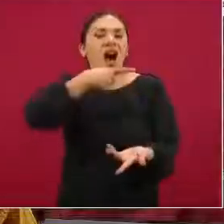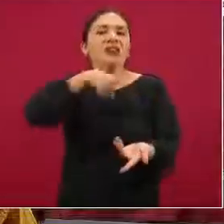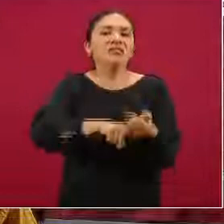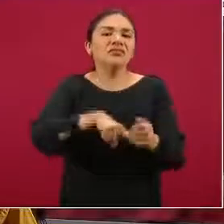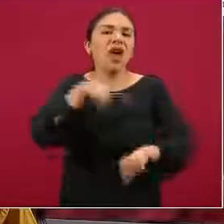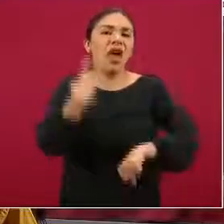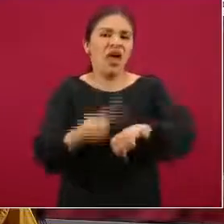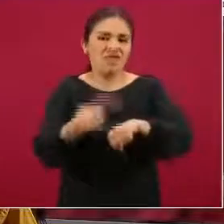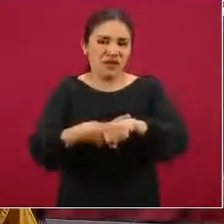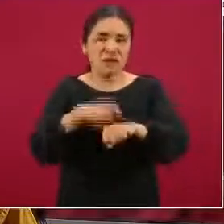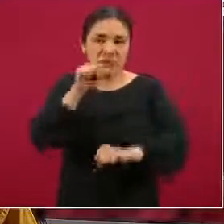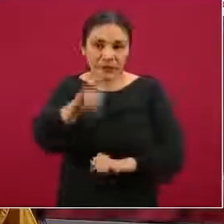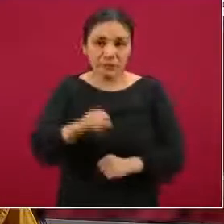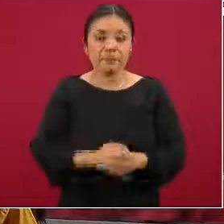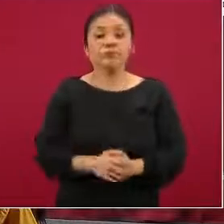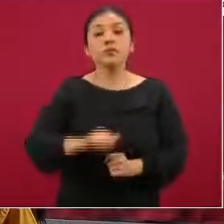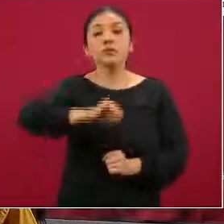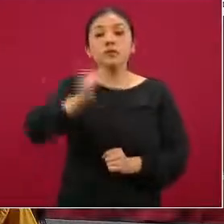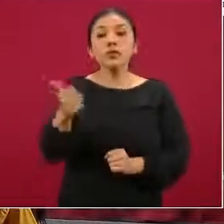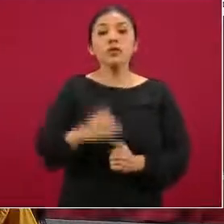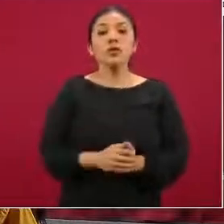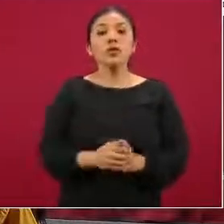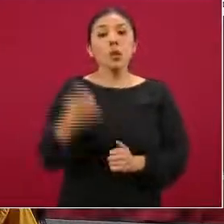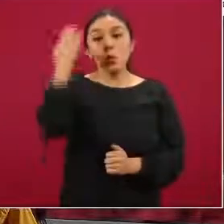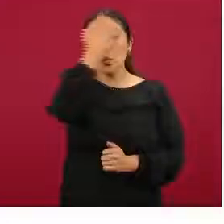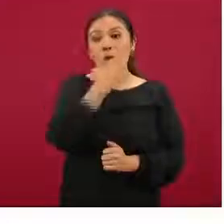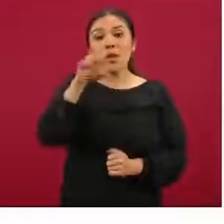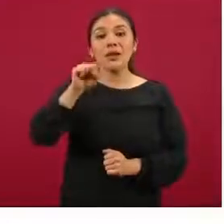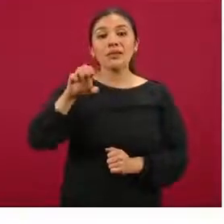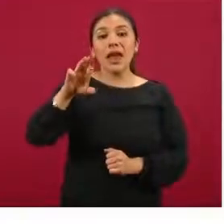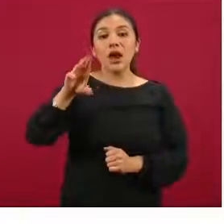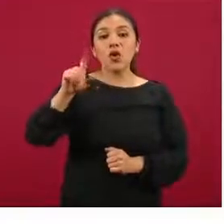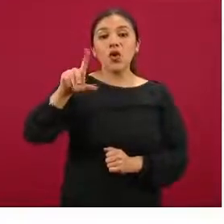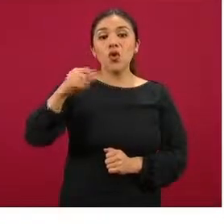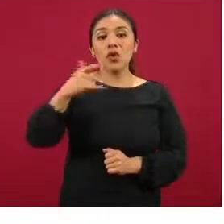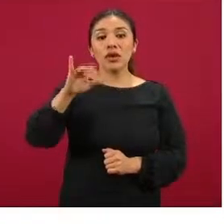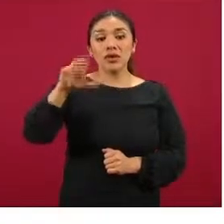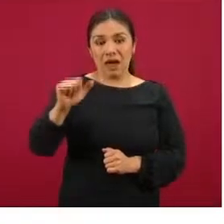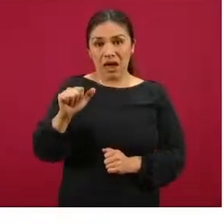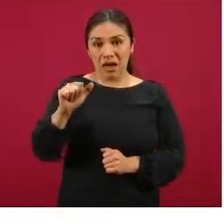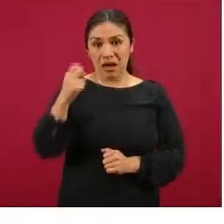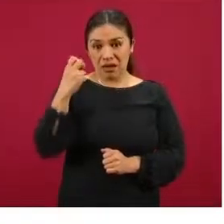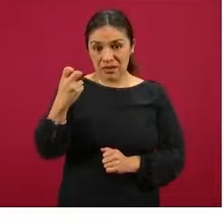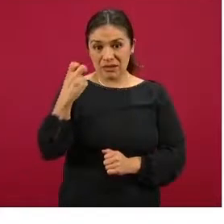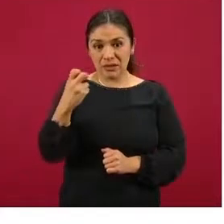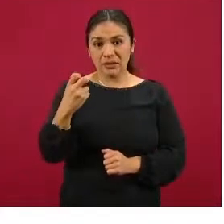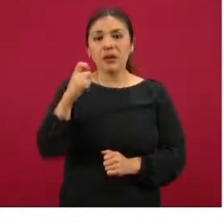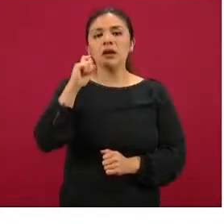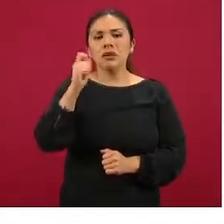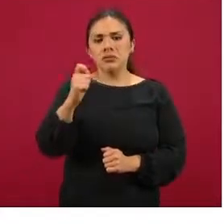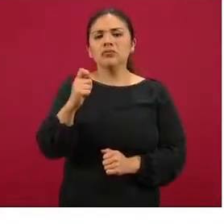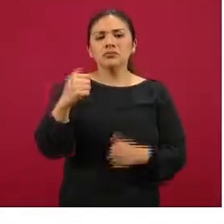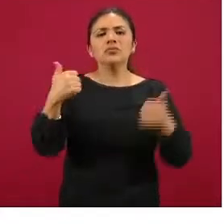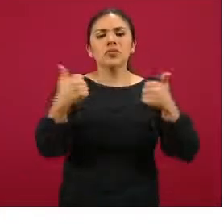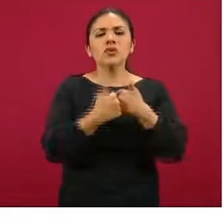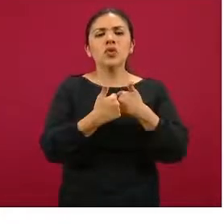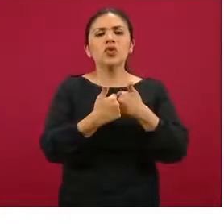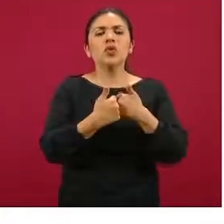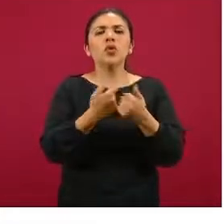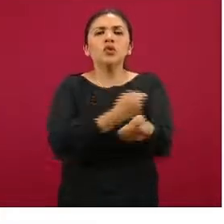la enfermedad. Si nos vamos a las serológicas, tenemos la serológica en sí como tal, que se toma en